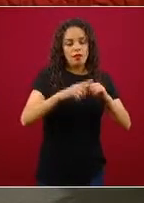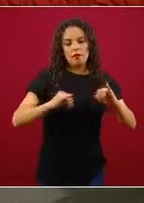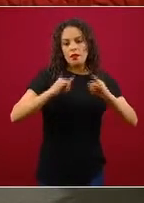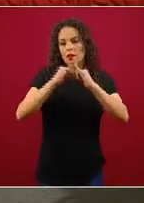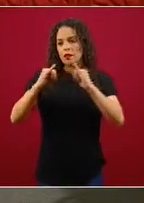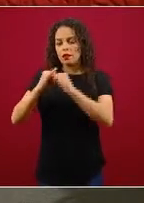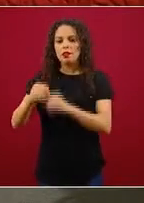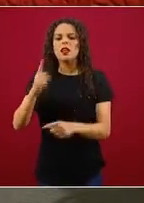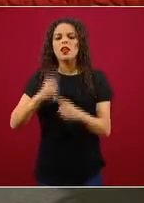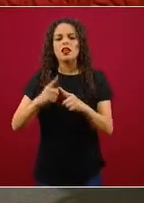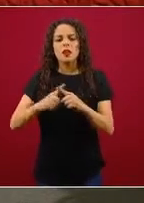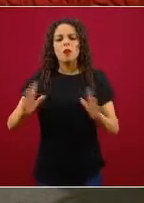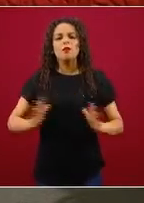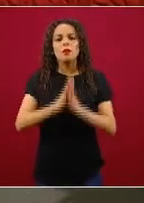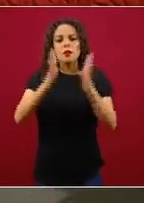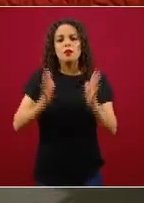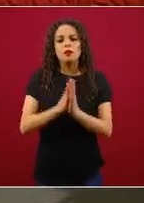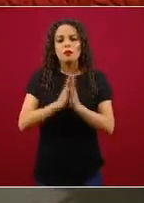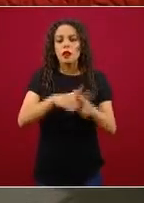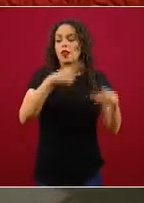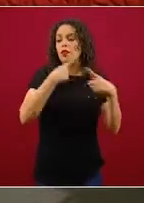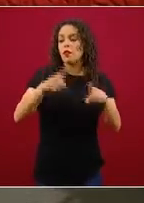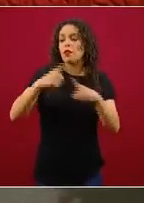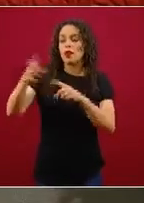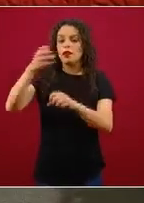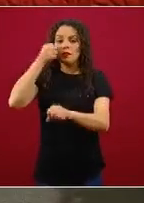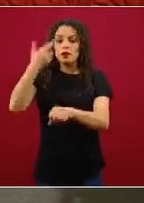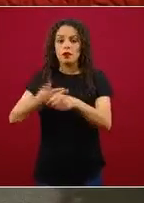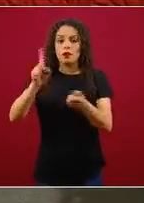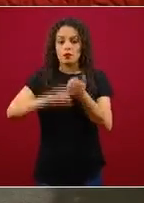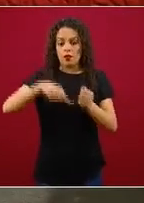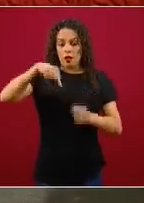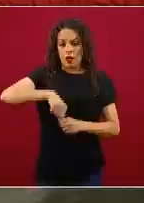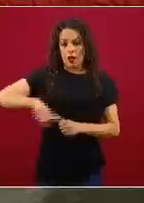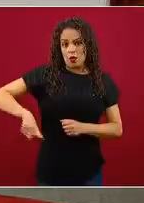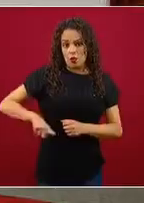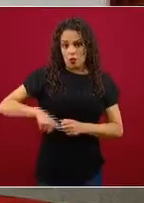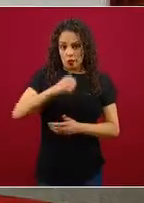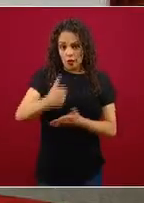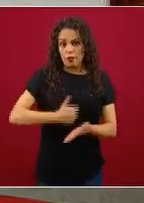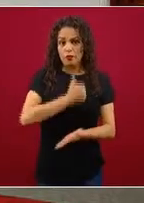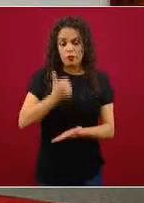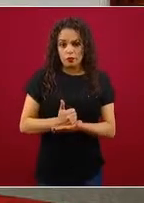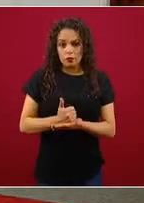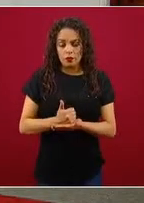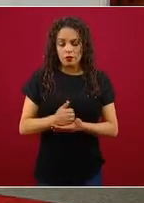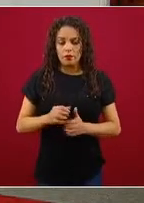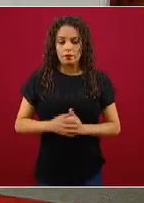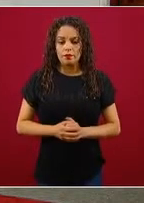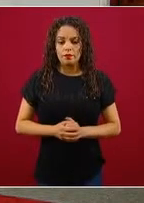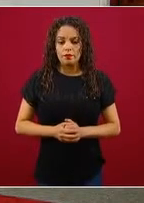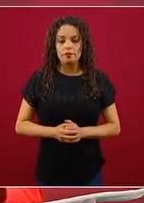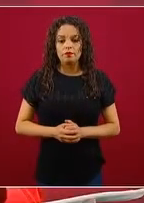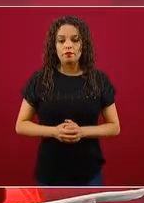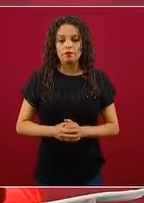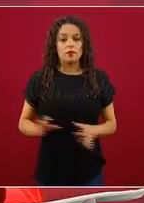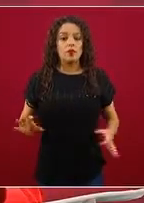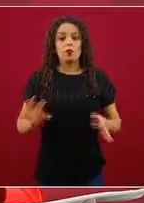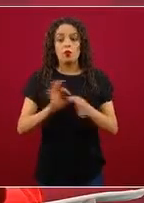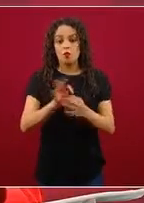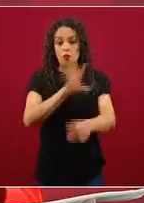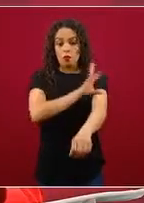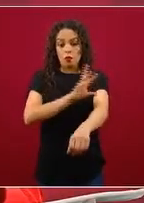participan diversas secretarías del gobierno de la ciudad y también con enorme coordinación con el gobierno